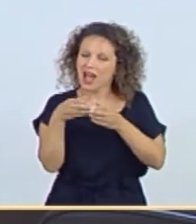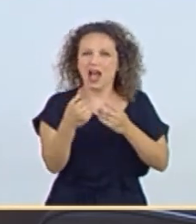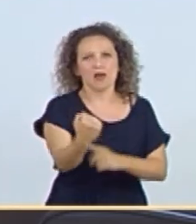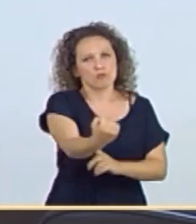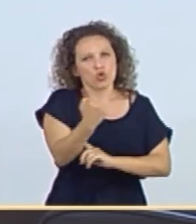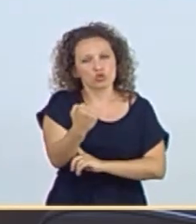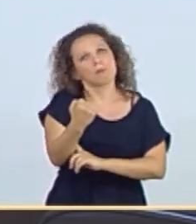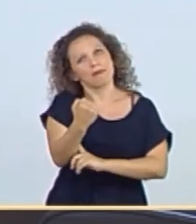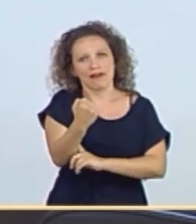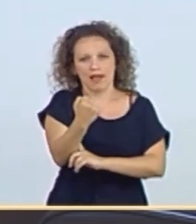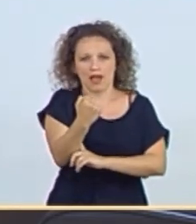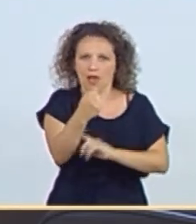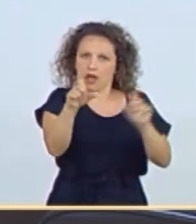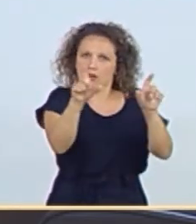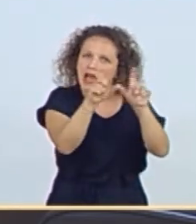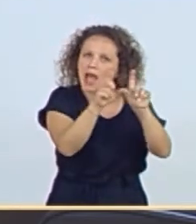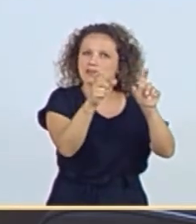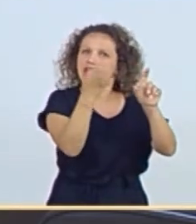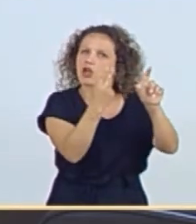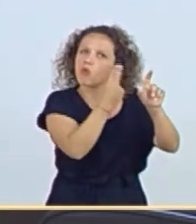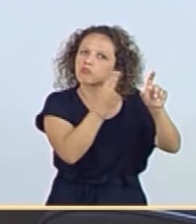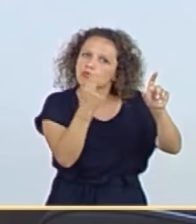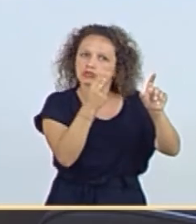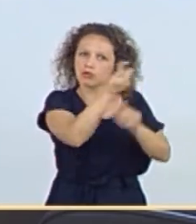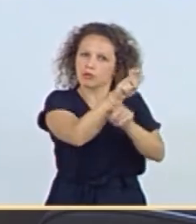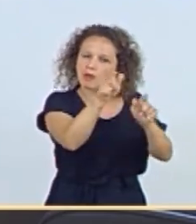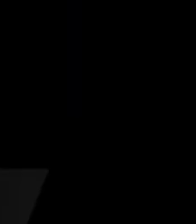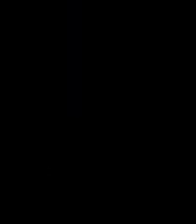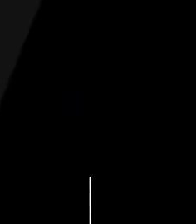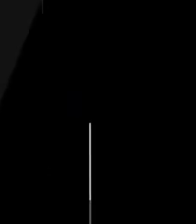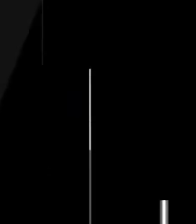mantenga su compromiso con Amariña, con Galicia y con España. Muchas gracias.